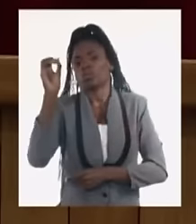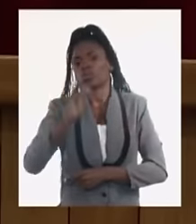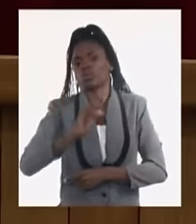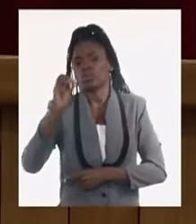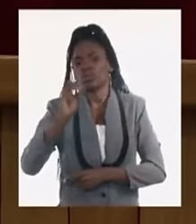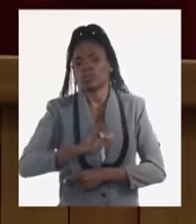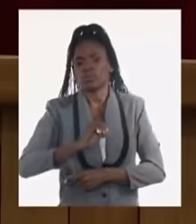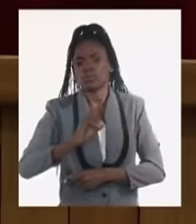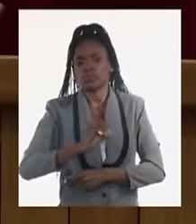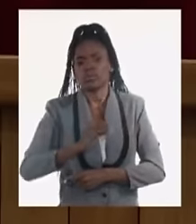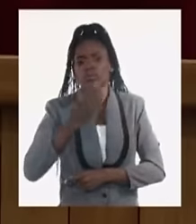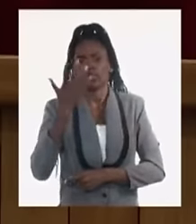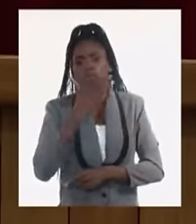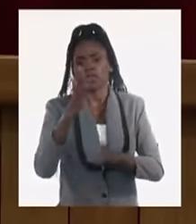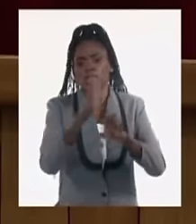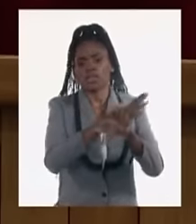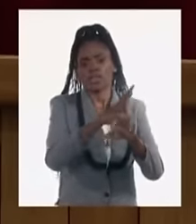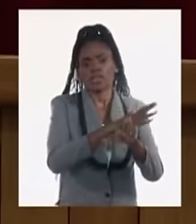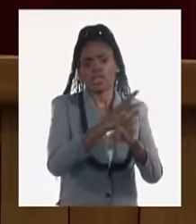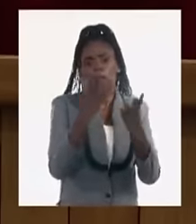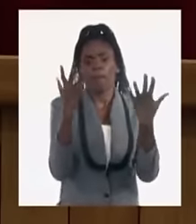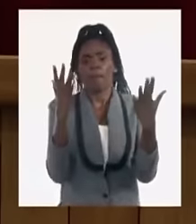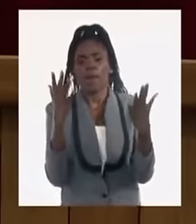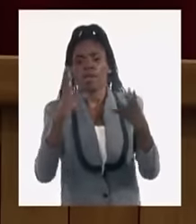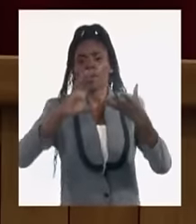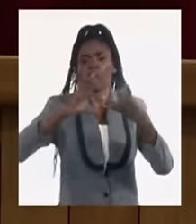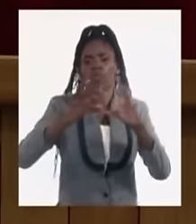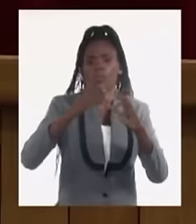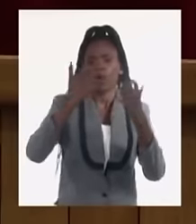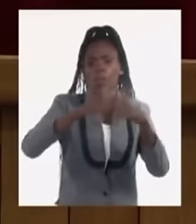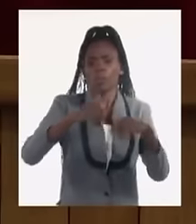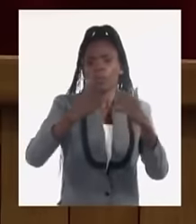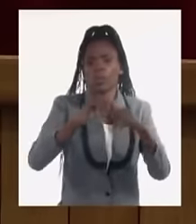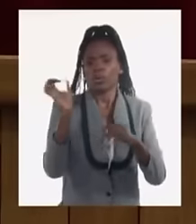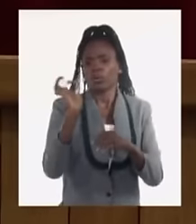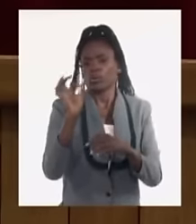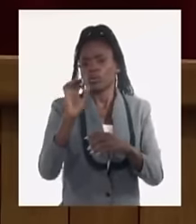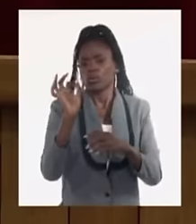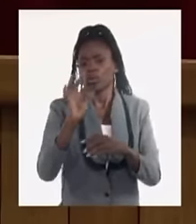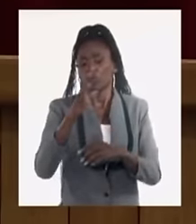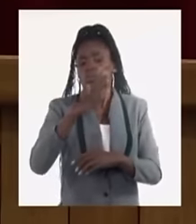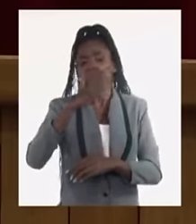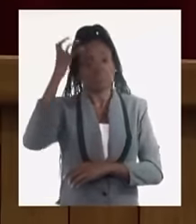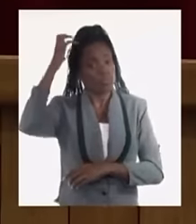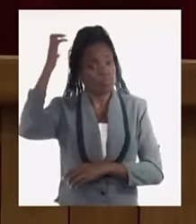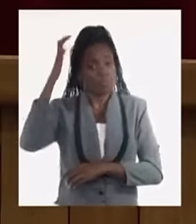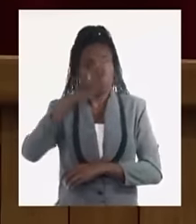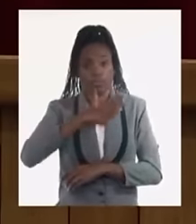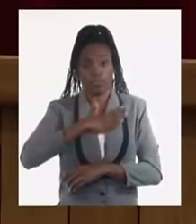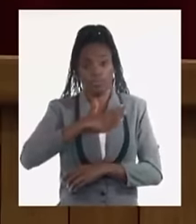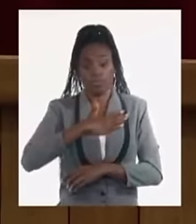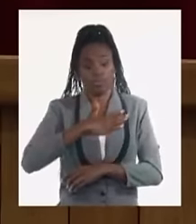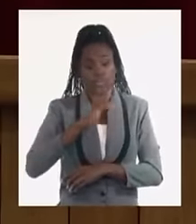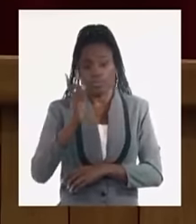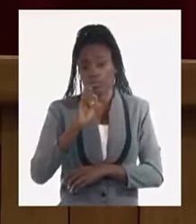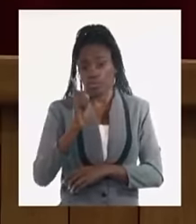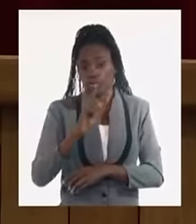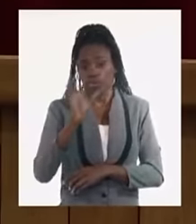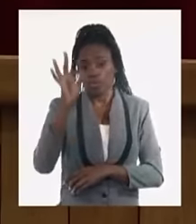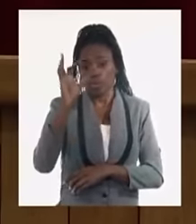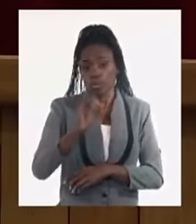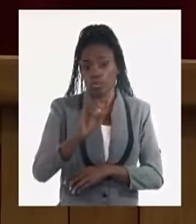está en diferentes manos y formas productivas que no son estatales, 80%,